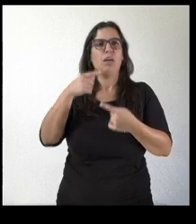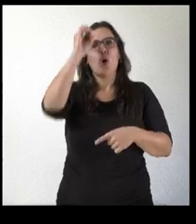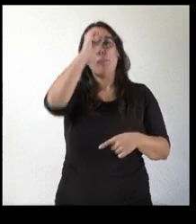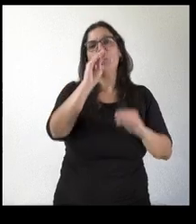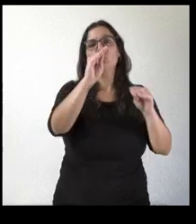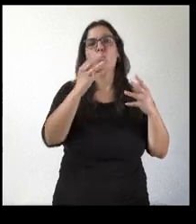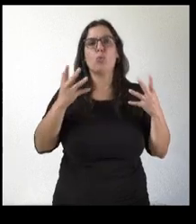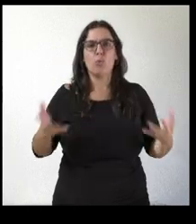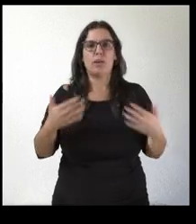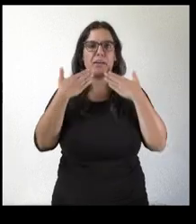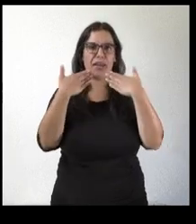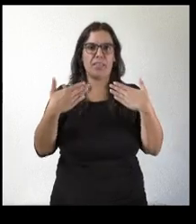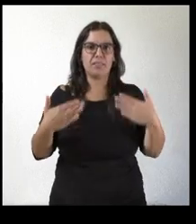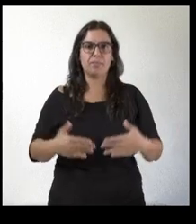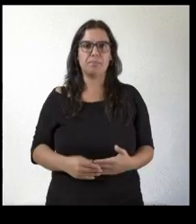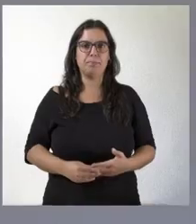último pleno gracias